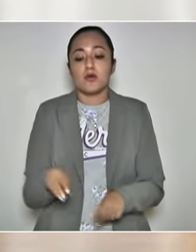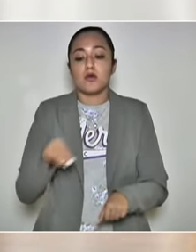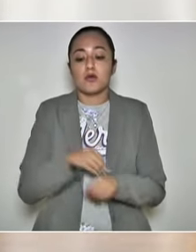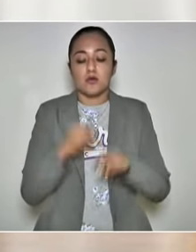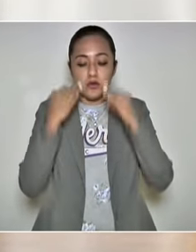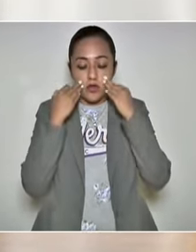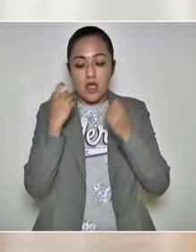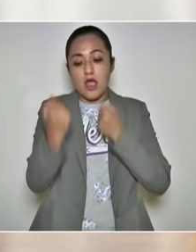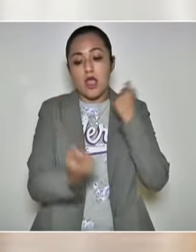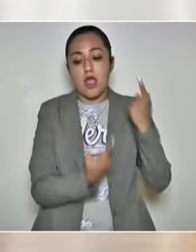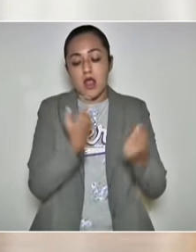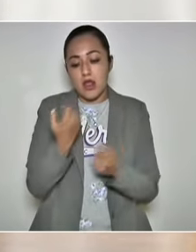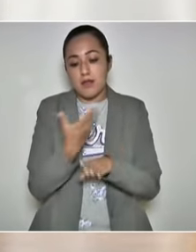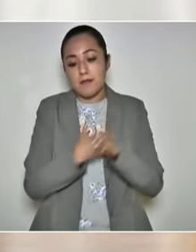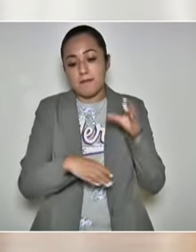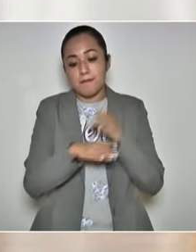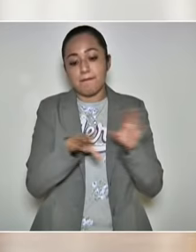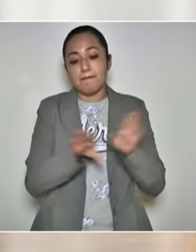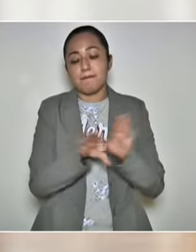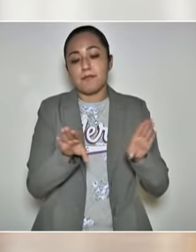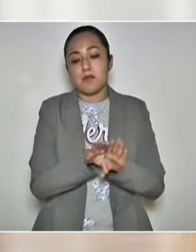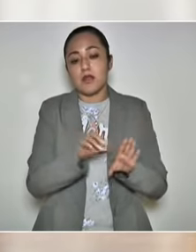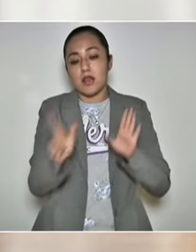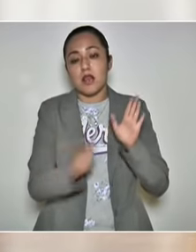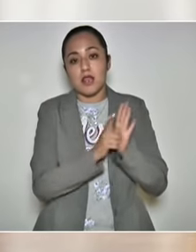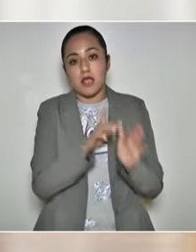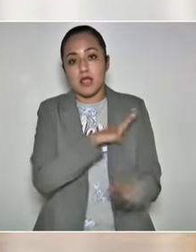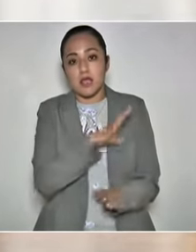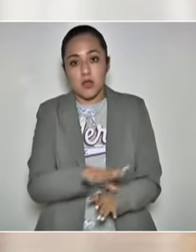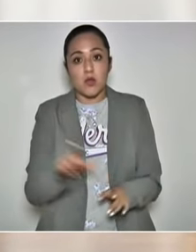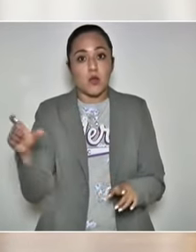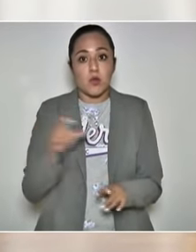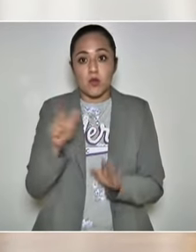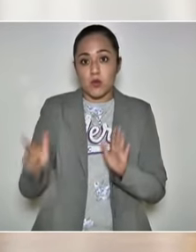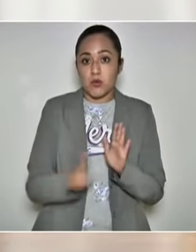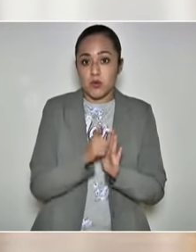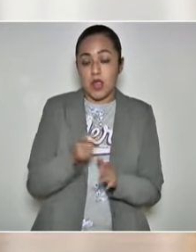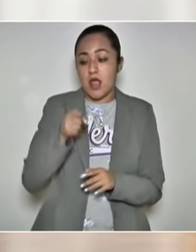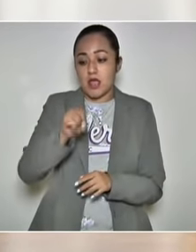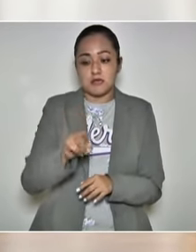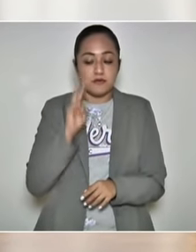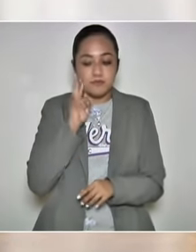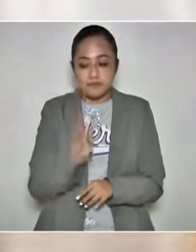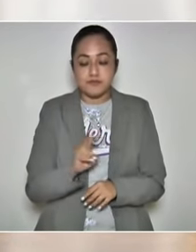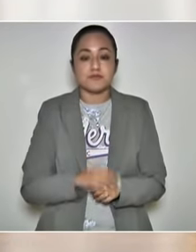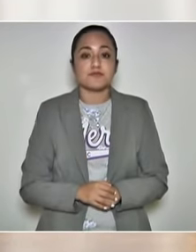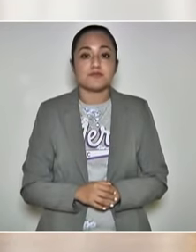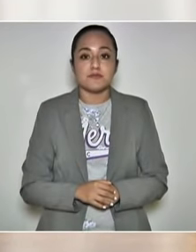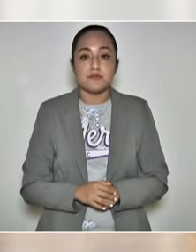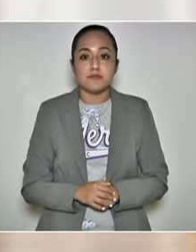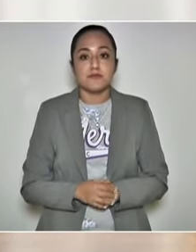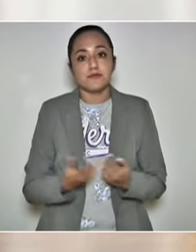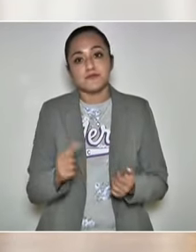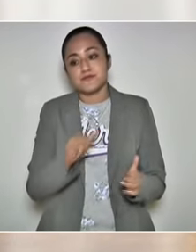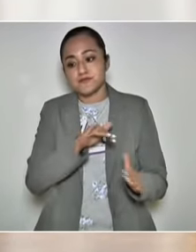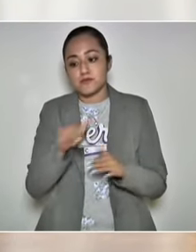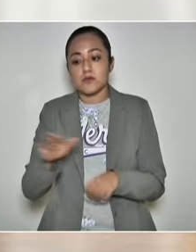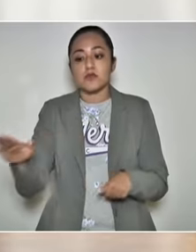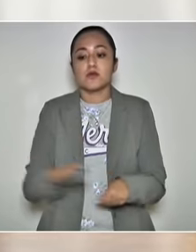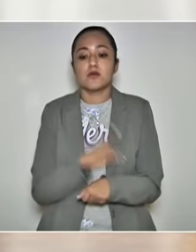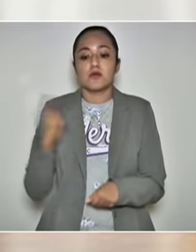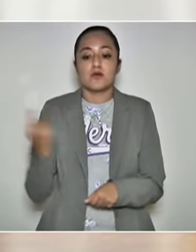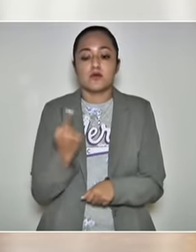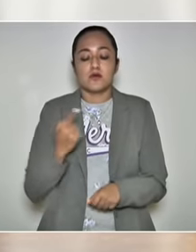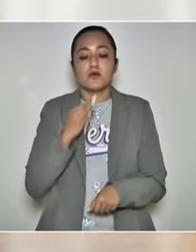frente a algunas vertientes de la ley general, cuando la ley general así lo prevé. De otra, porque es una